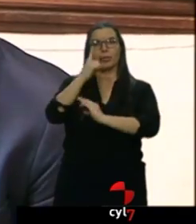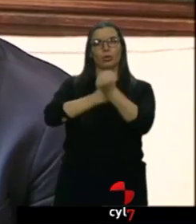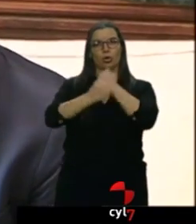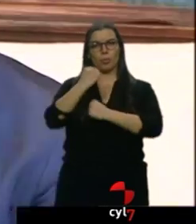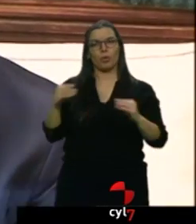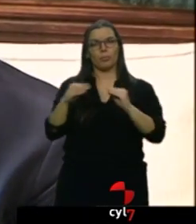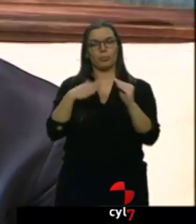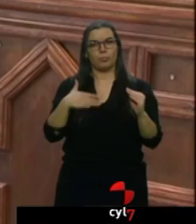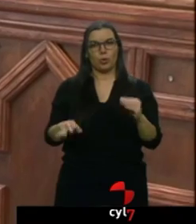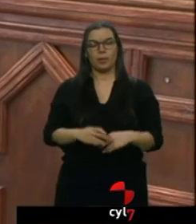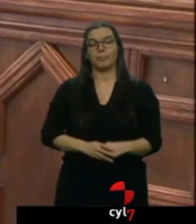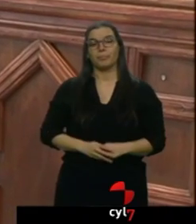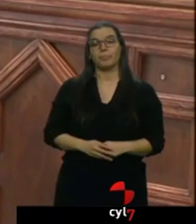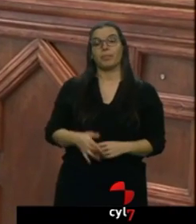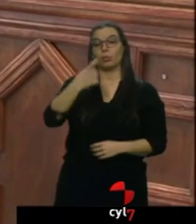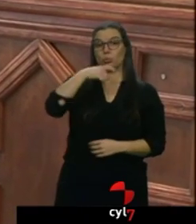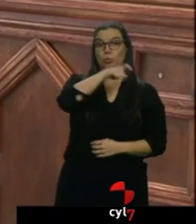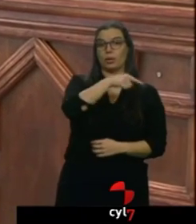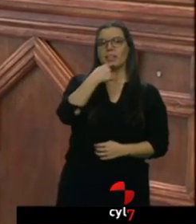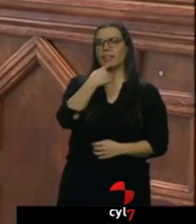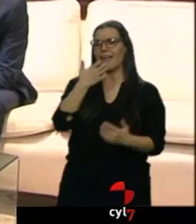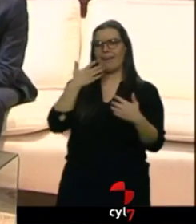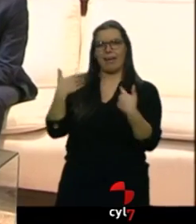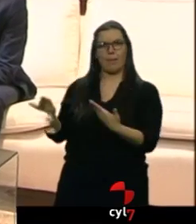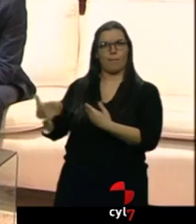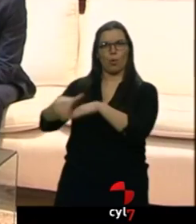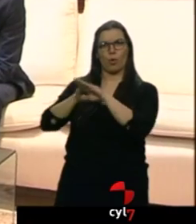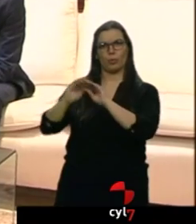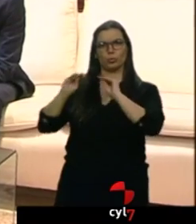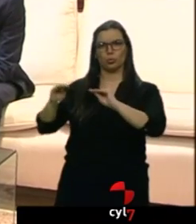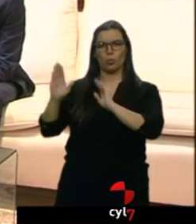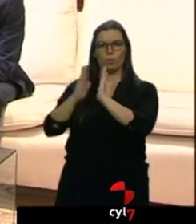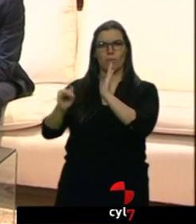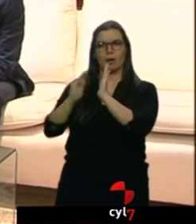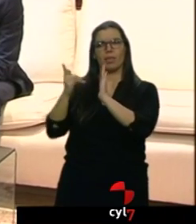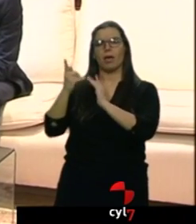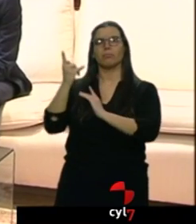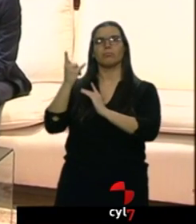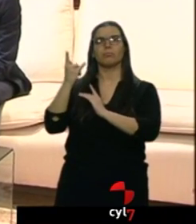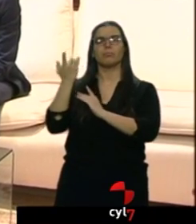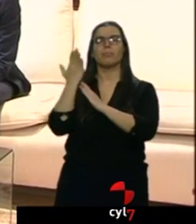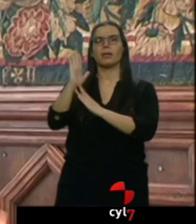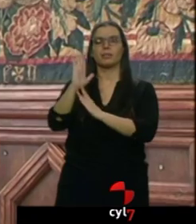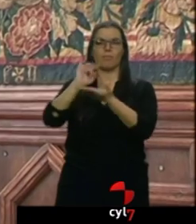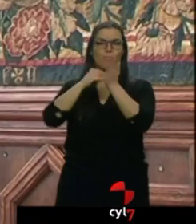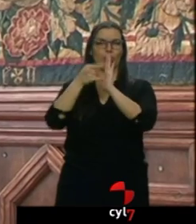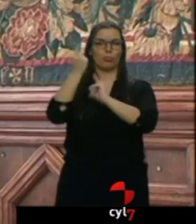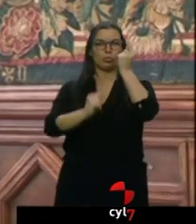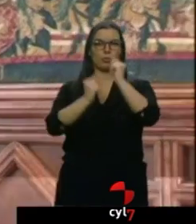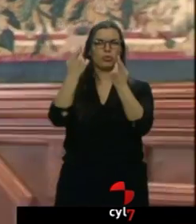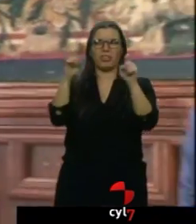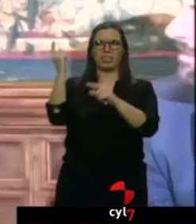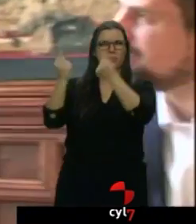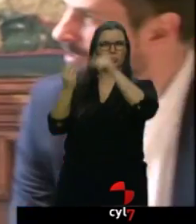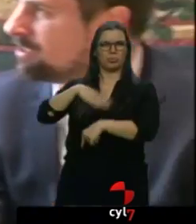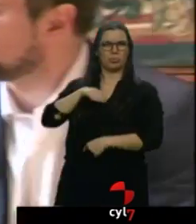secretario regional del PSOE de Castilla y León ha puesto de ejemplo al gobierno valenciano, que ha presentado el proyecto de presupuestos sin esperar las cuentas del Estado. Y